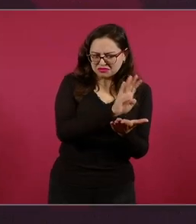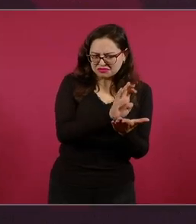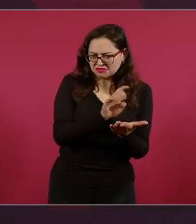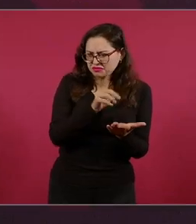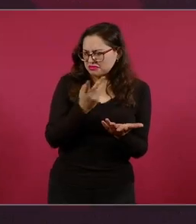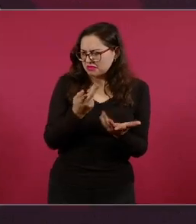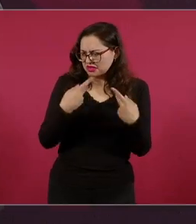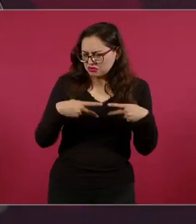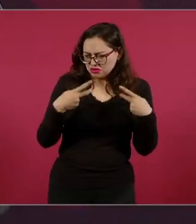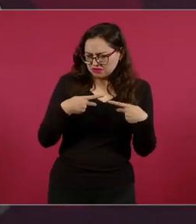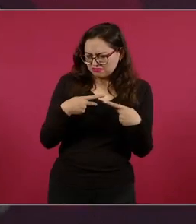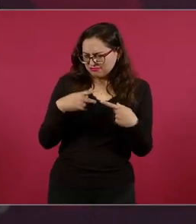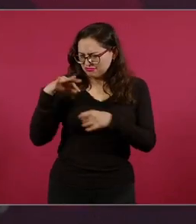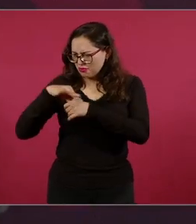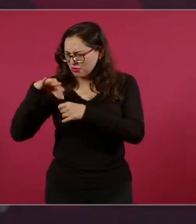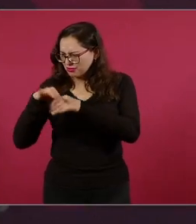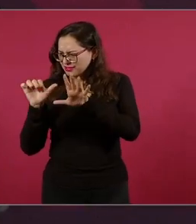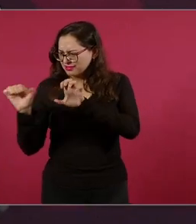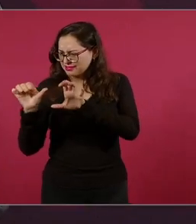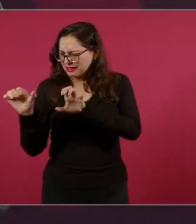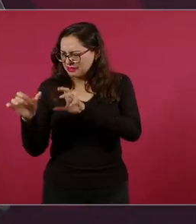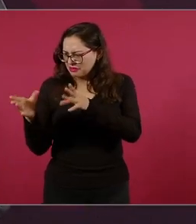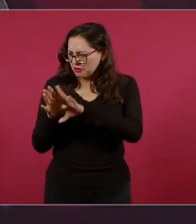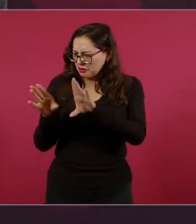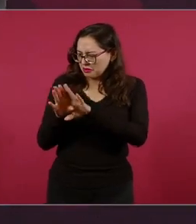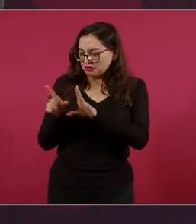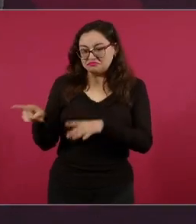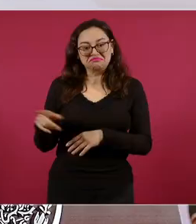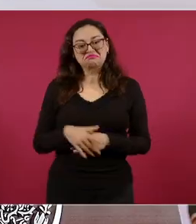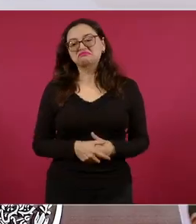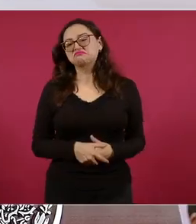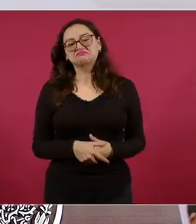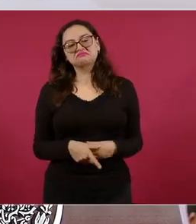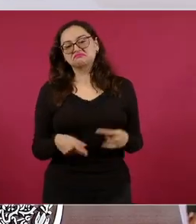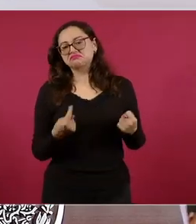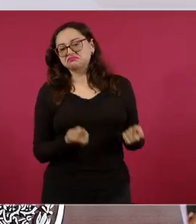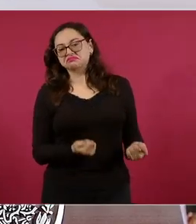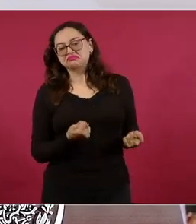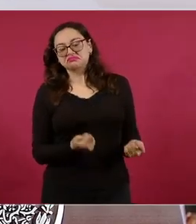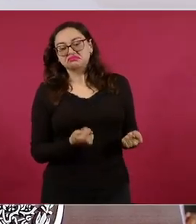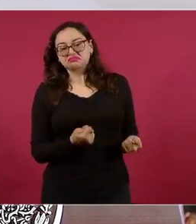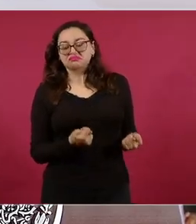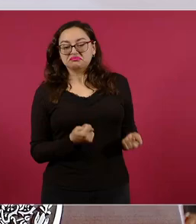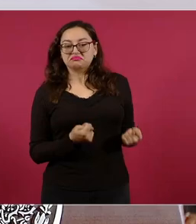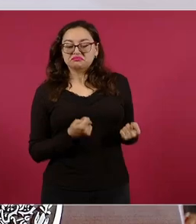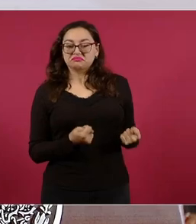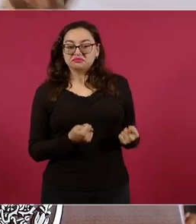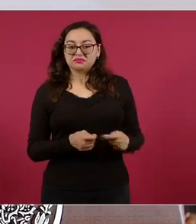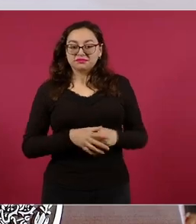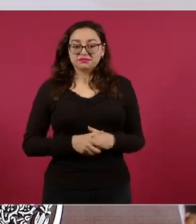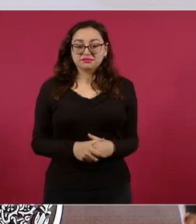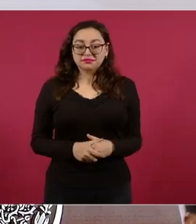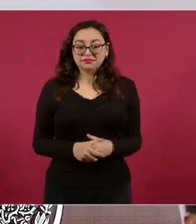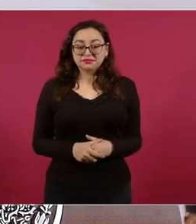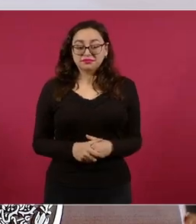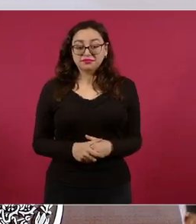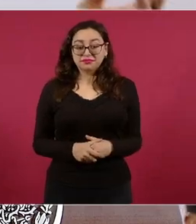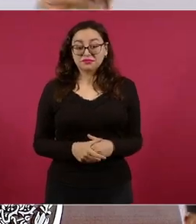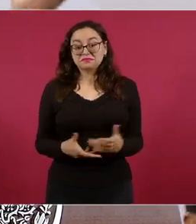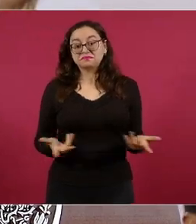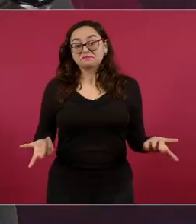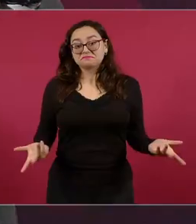y también ningún país